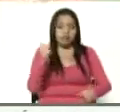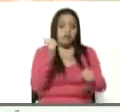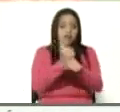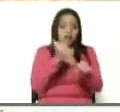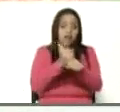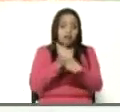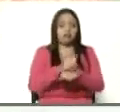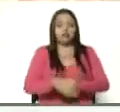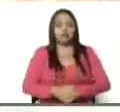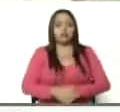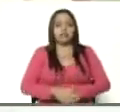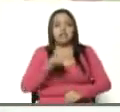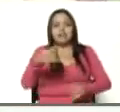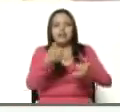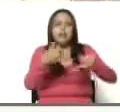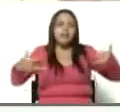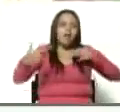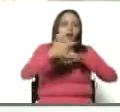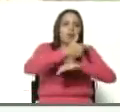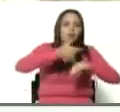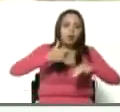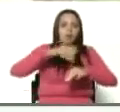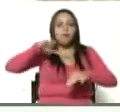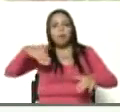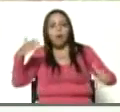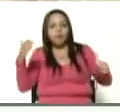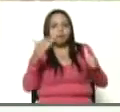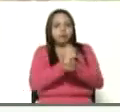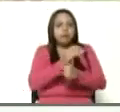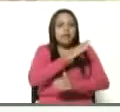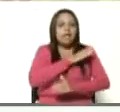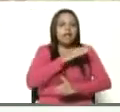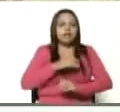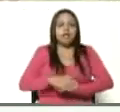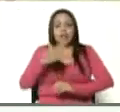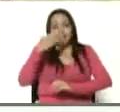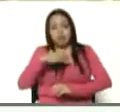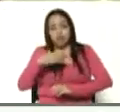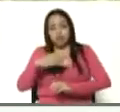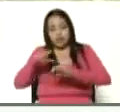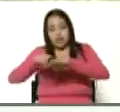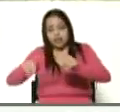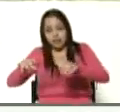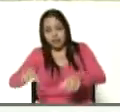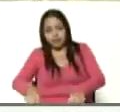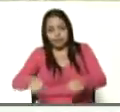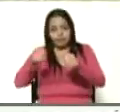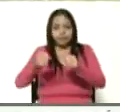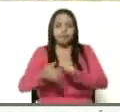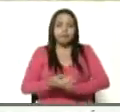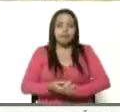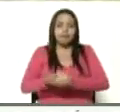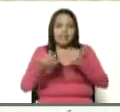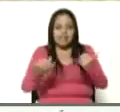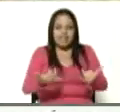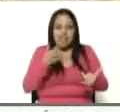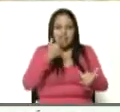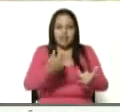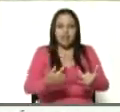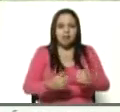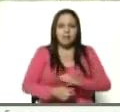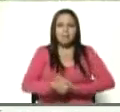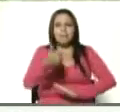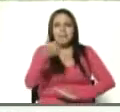es el esfuerzo de una sola línea de gobierno para poder obtener el fruto de la tierra y en este momento como ya lo había dicho son más de